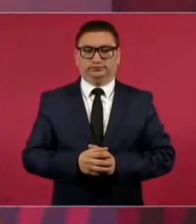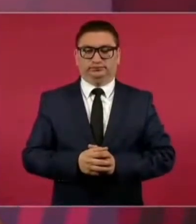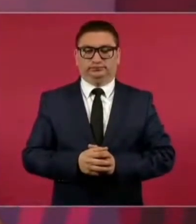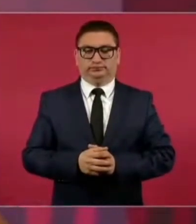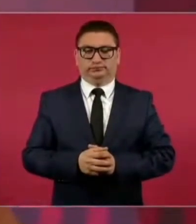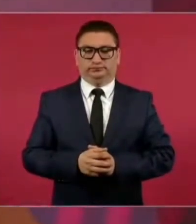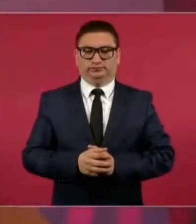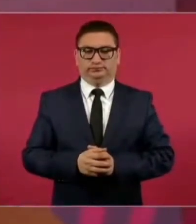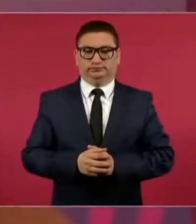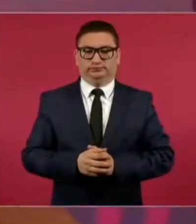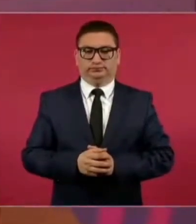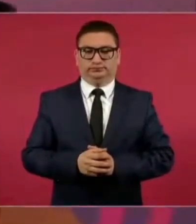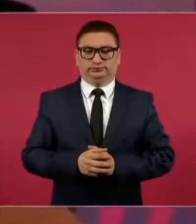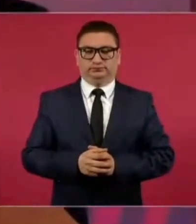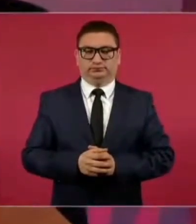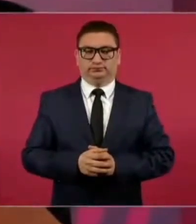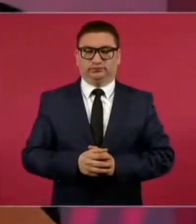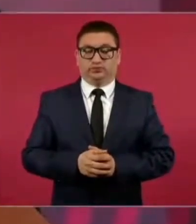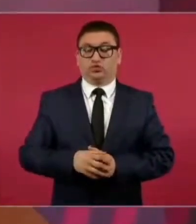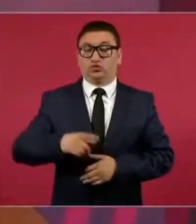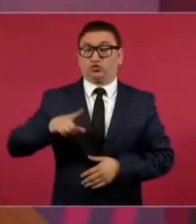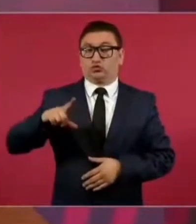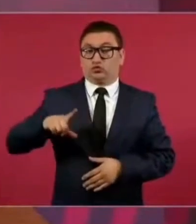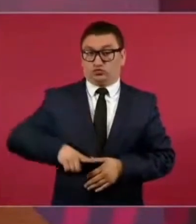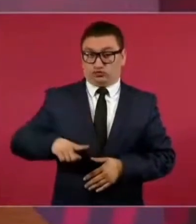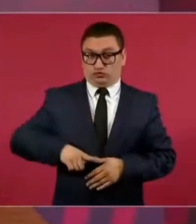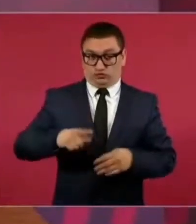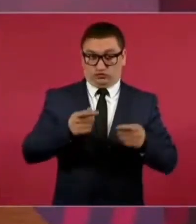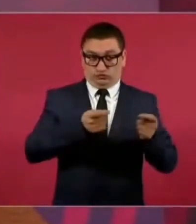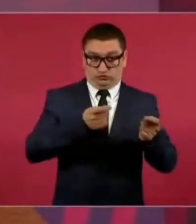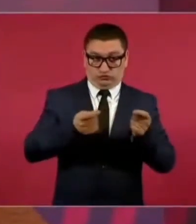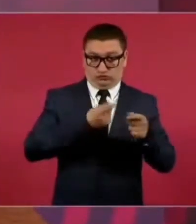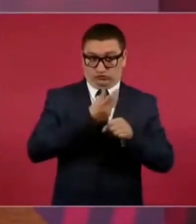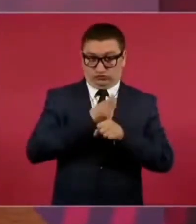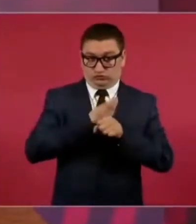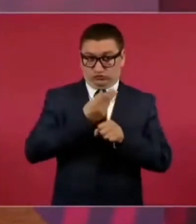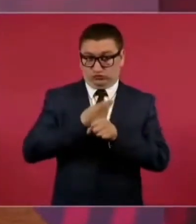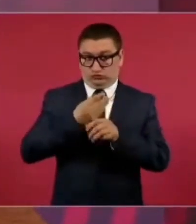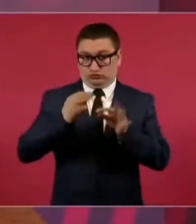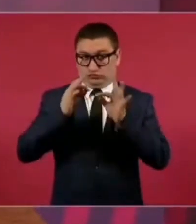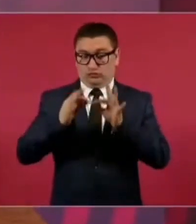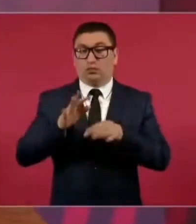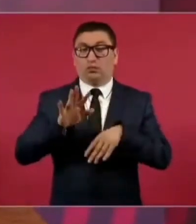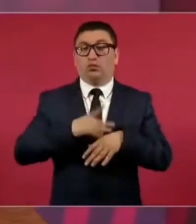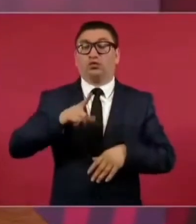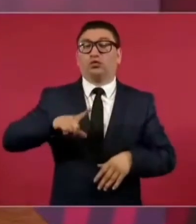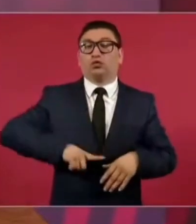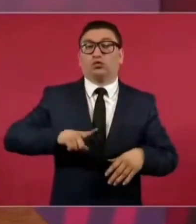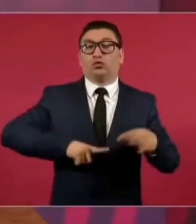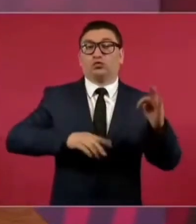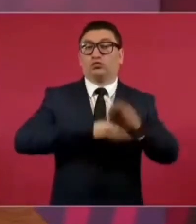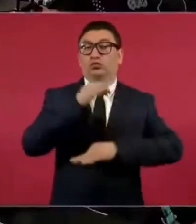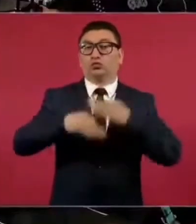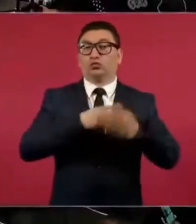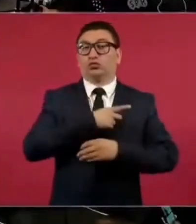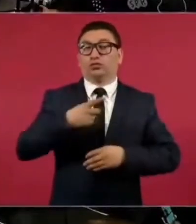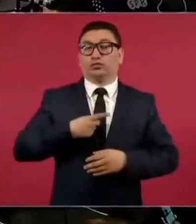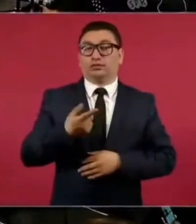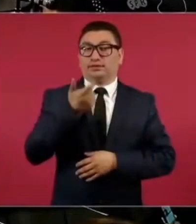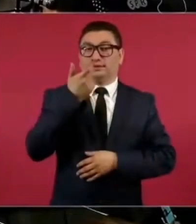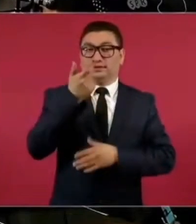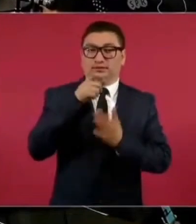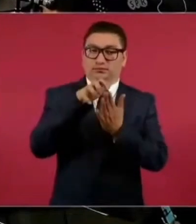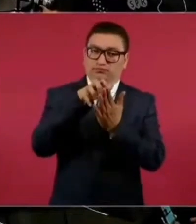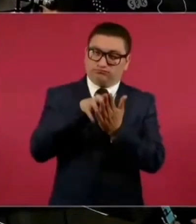de ajustar al gobierno, que el gobierno sea austero en su totalidad?